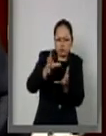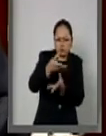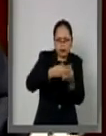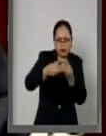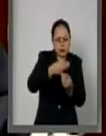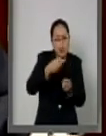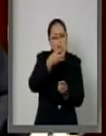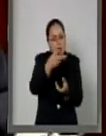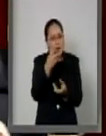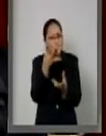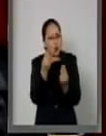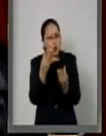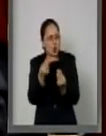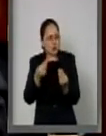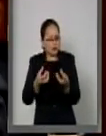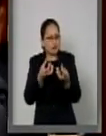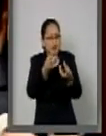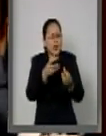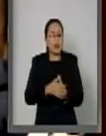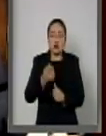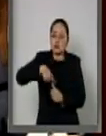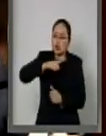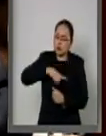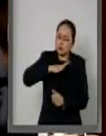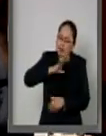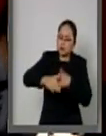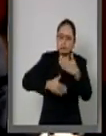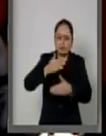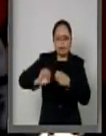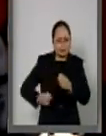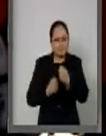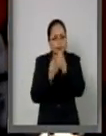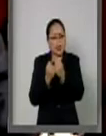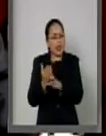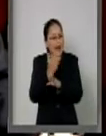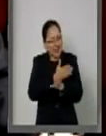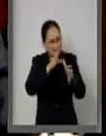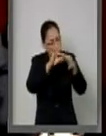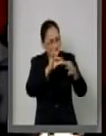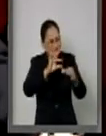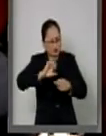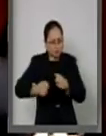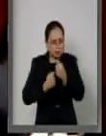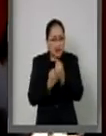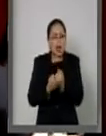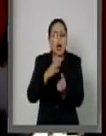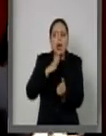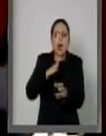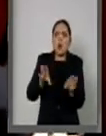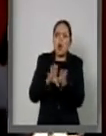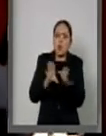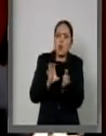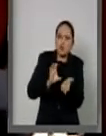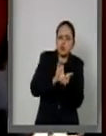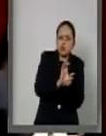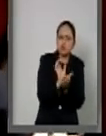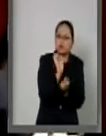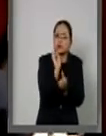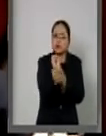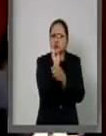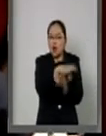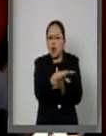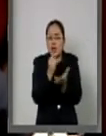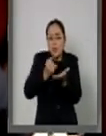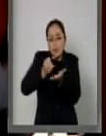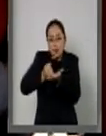previsional en la que hemos venido fortaleciendo al principio de mi intervención. Se alimenta, sí, de recursos fiscales.